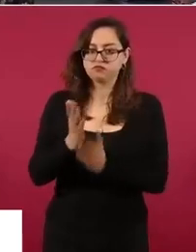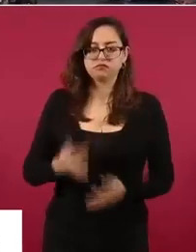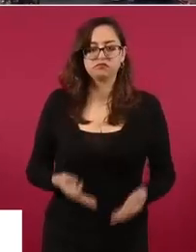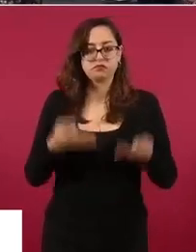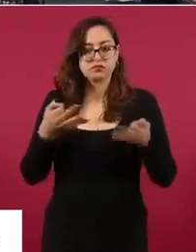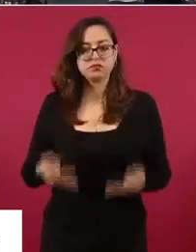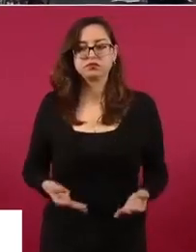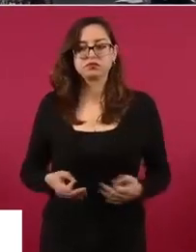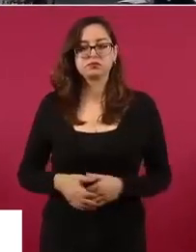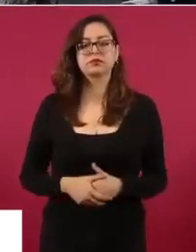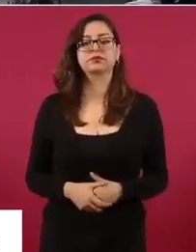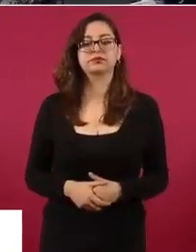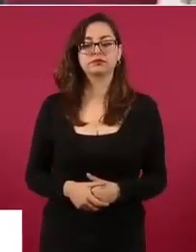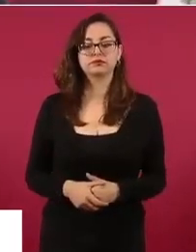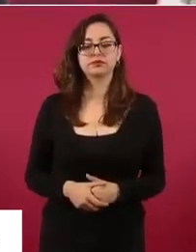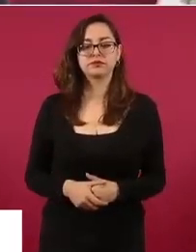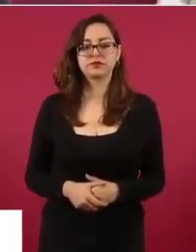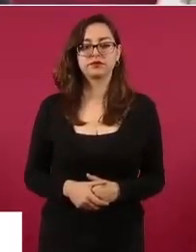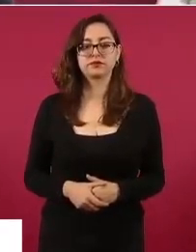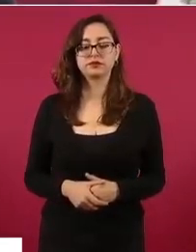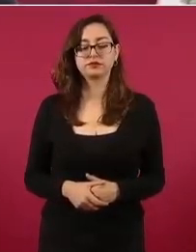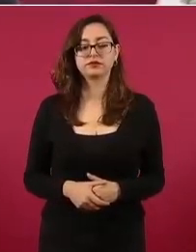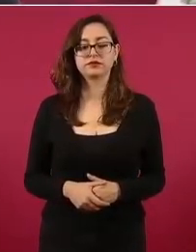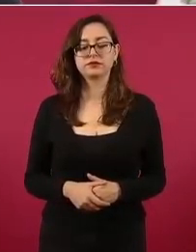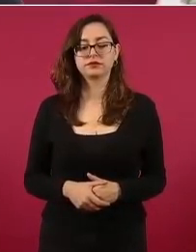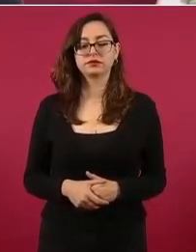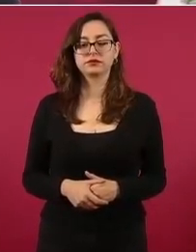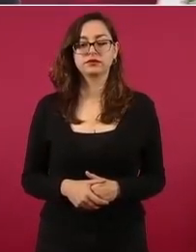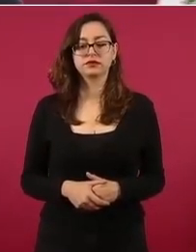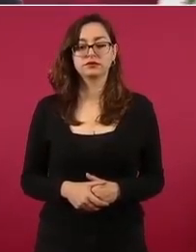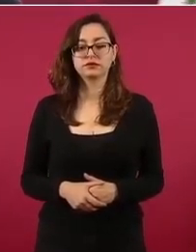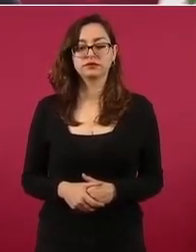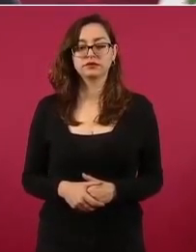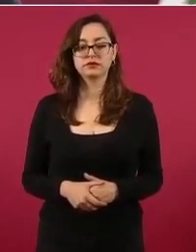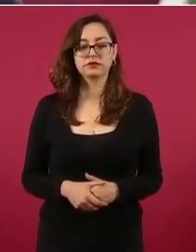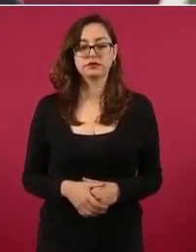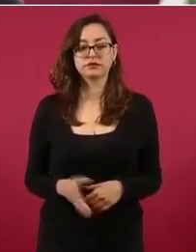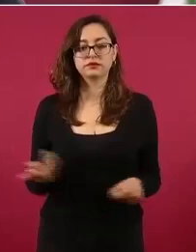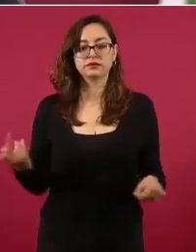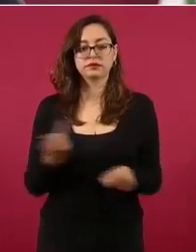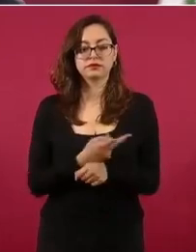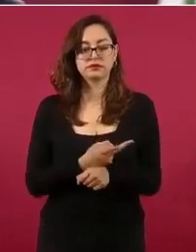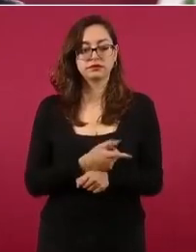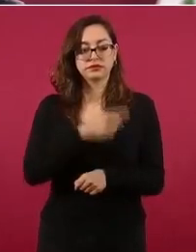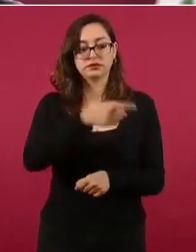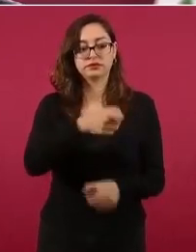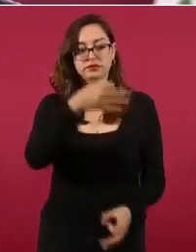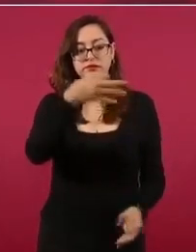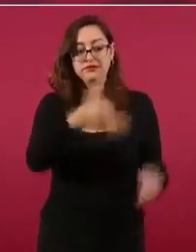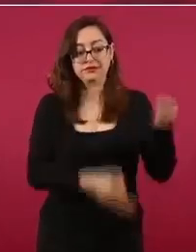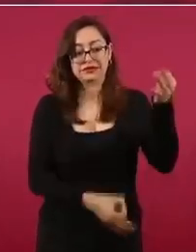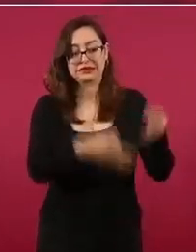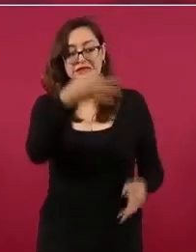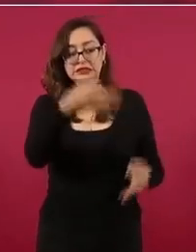Entonces, los fiscales, no todos, pero por lo general